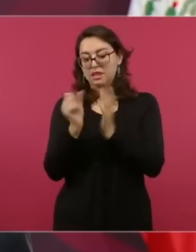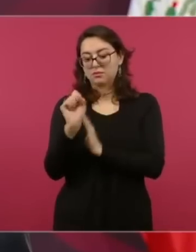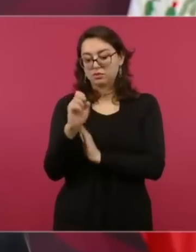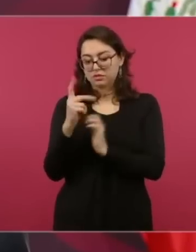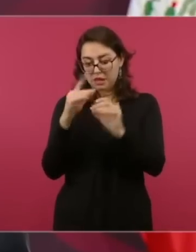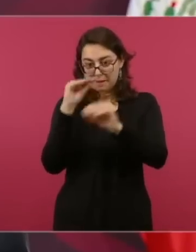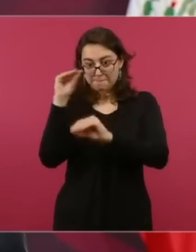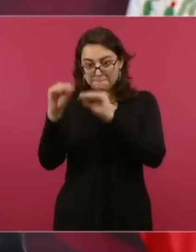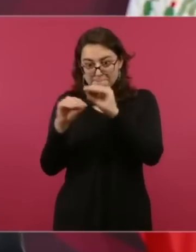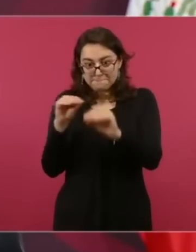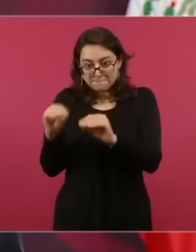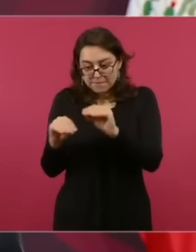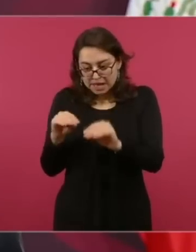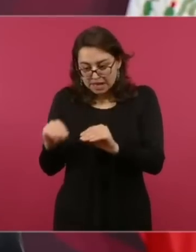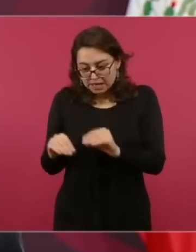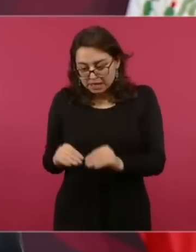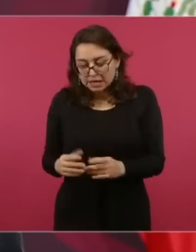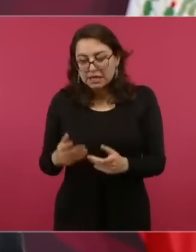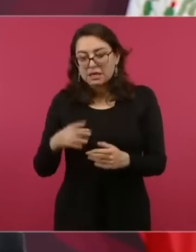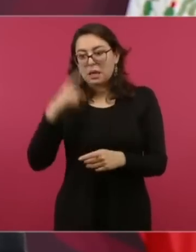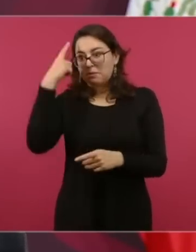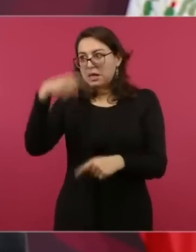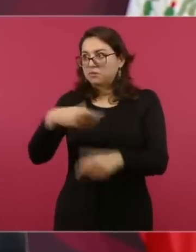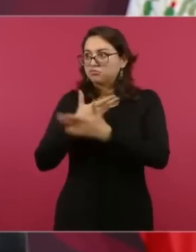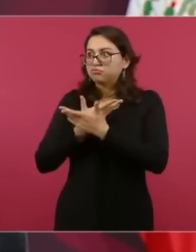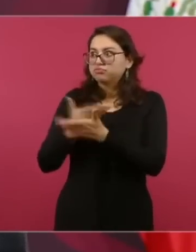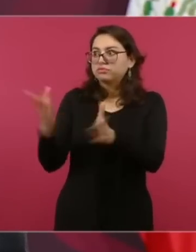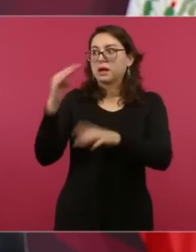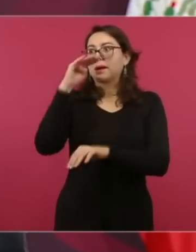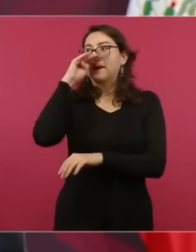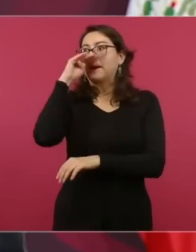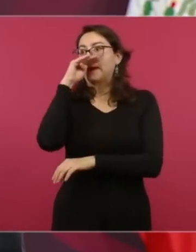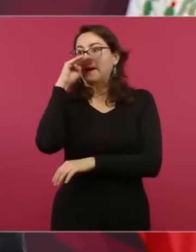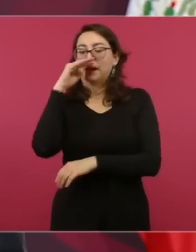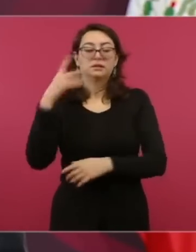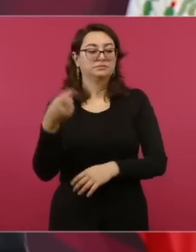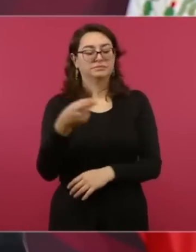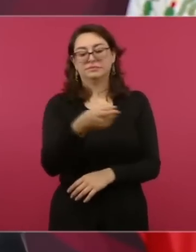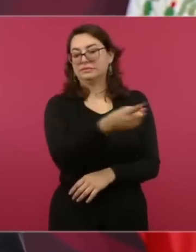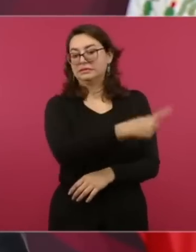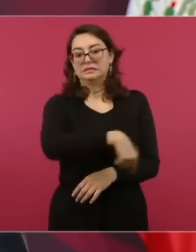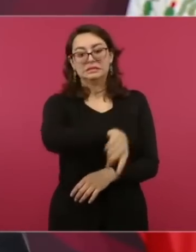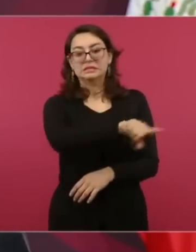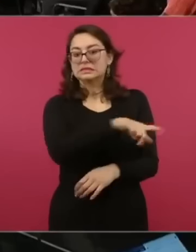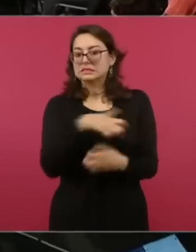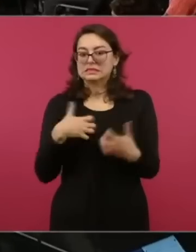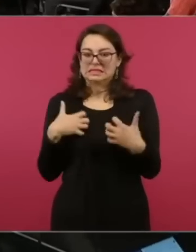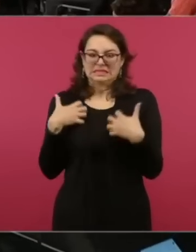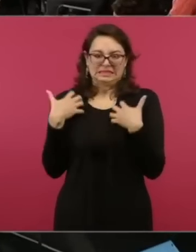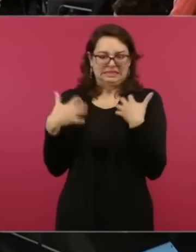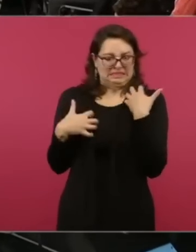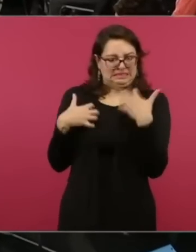Y hubo oposición muy fuerte, los mismos